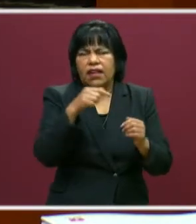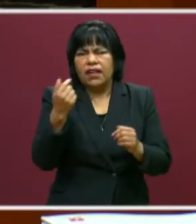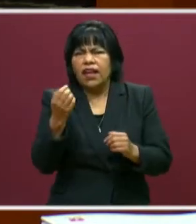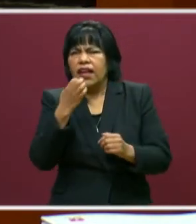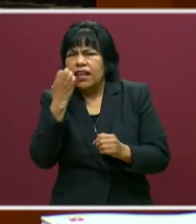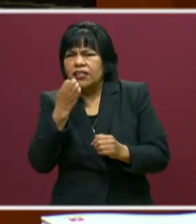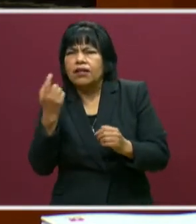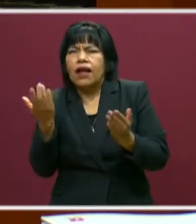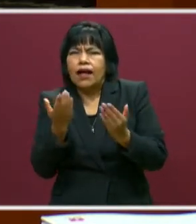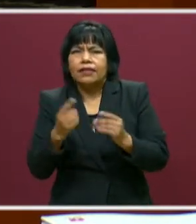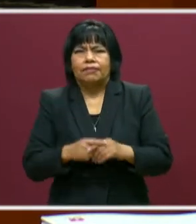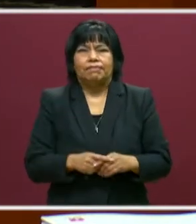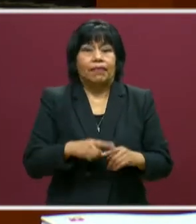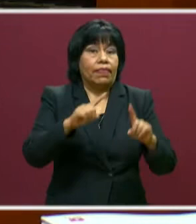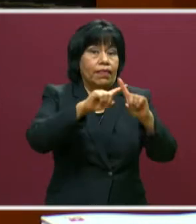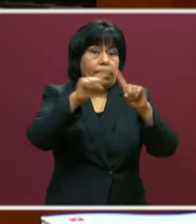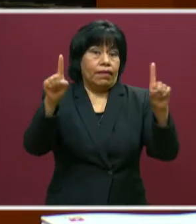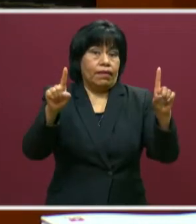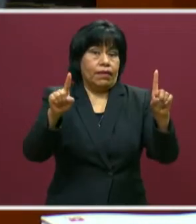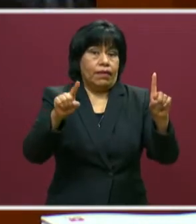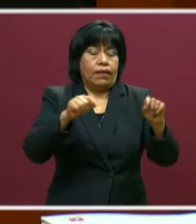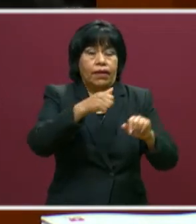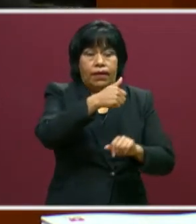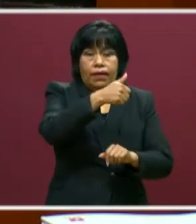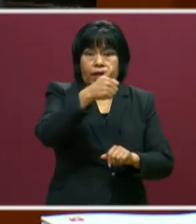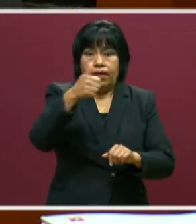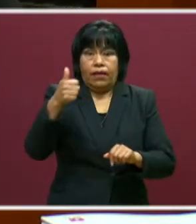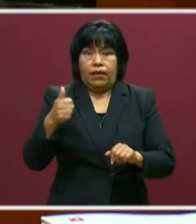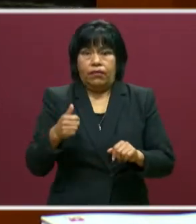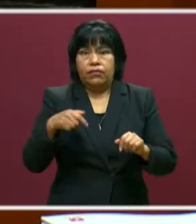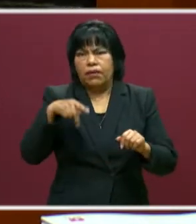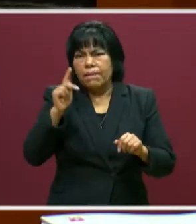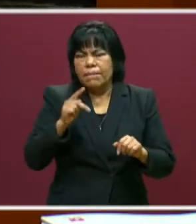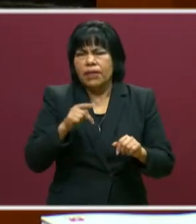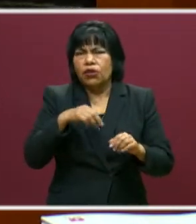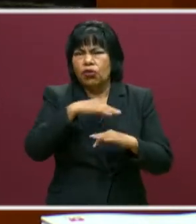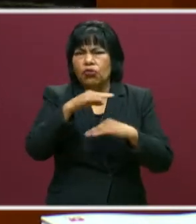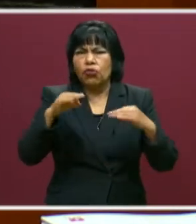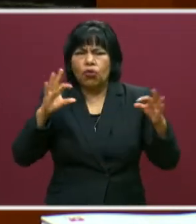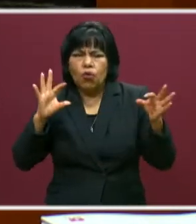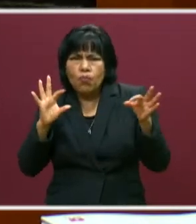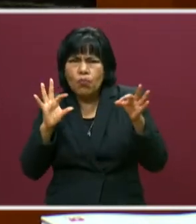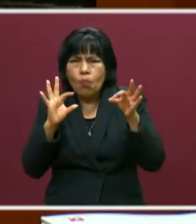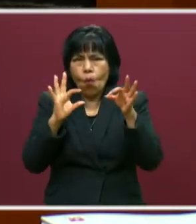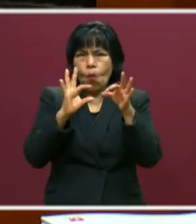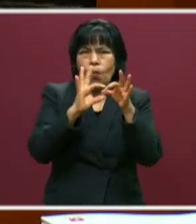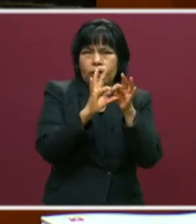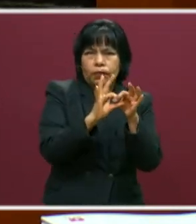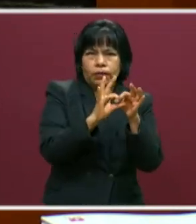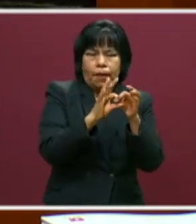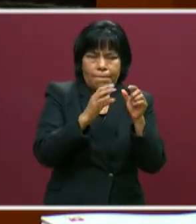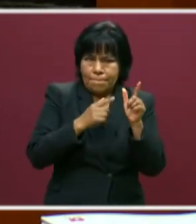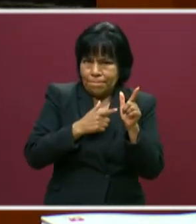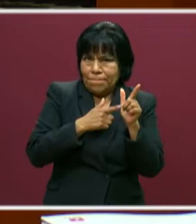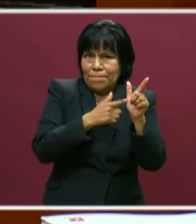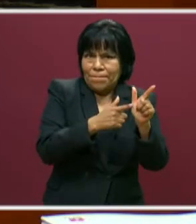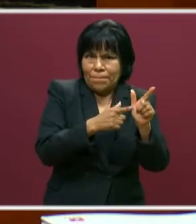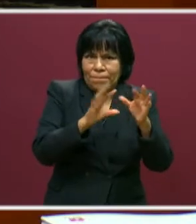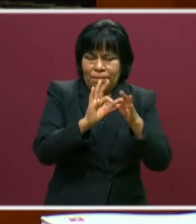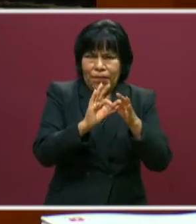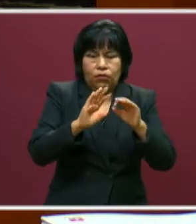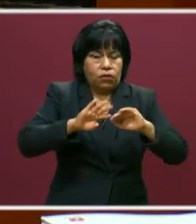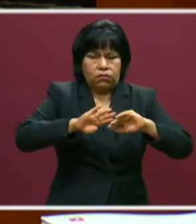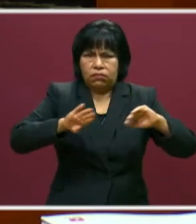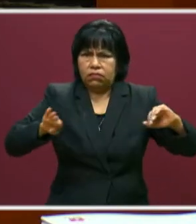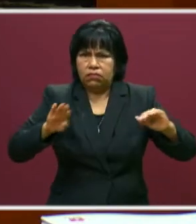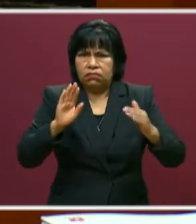Diferenciar el aporte de cada momento. Pero saber que están integrados. Que es un continuo. Que no están separados,